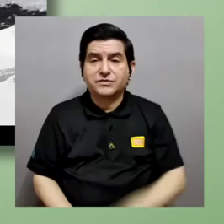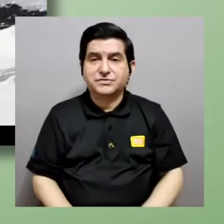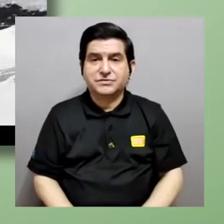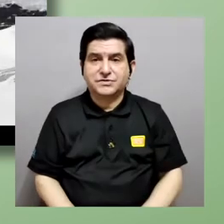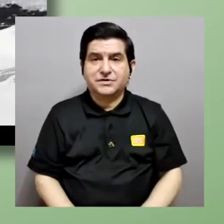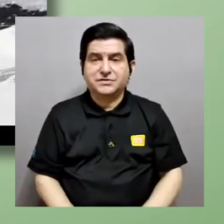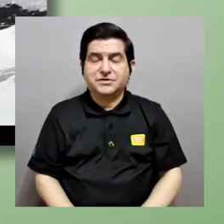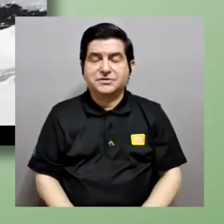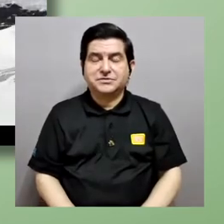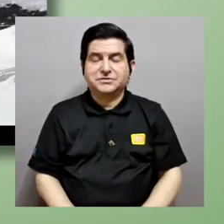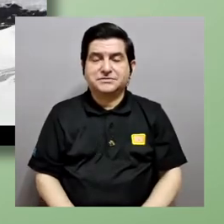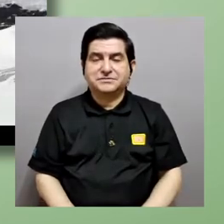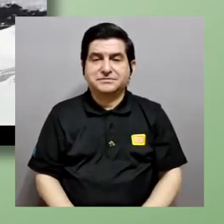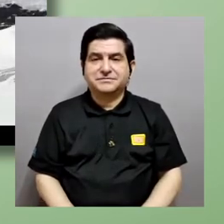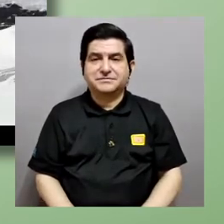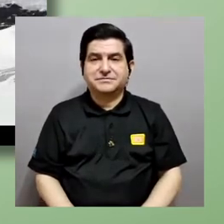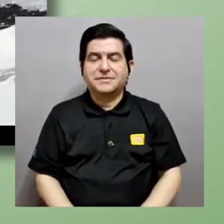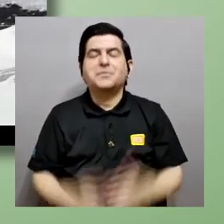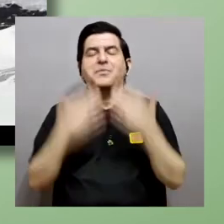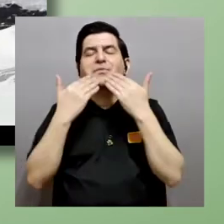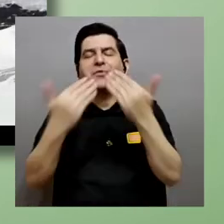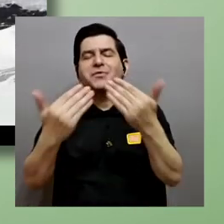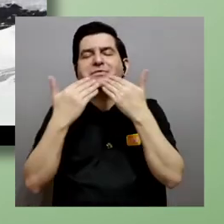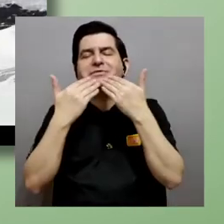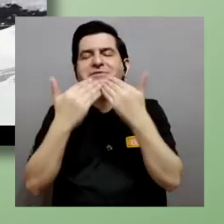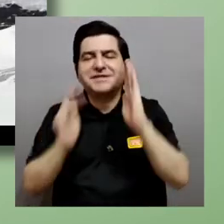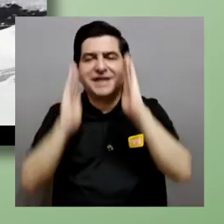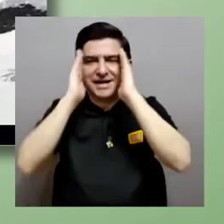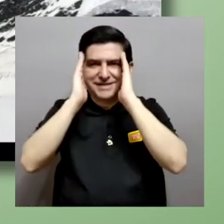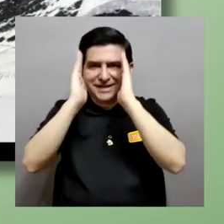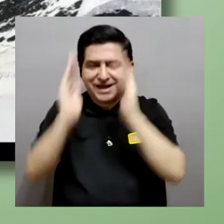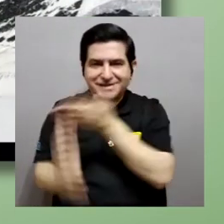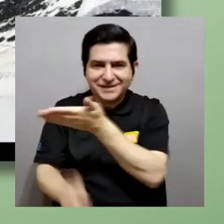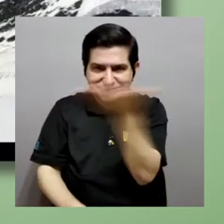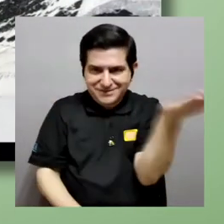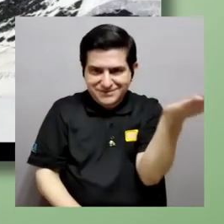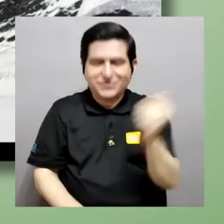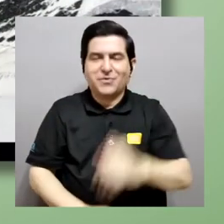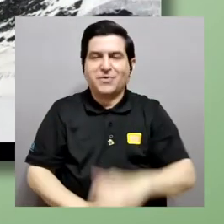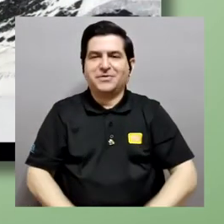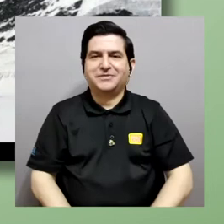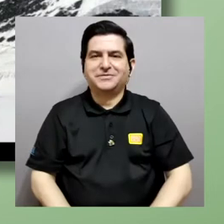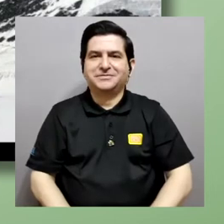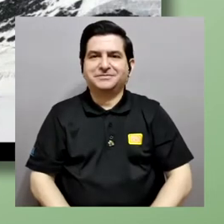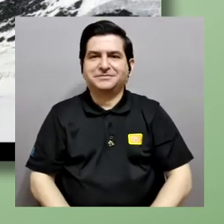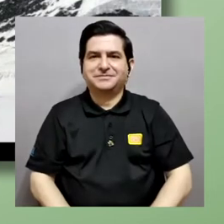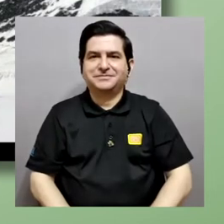y sin más les agradezco muchísimo su atención y